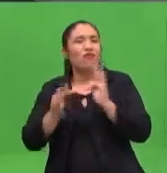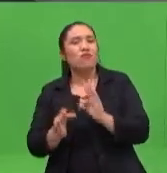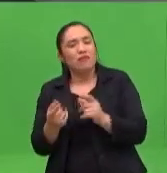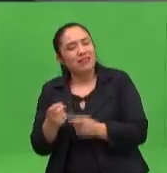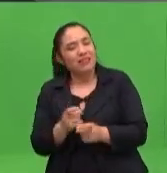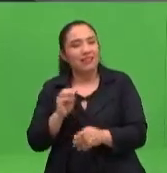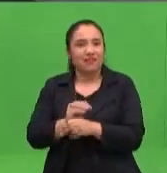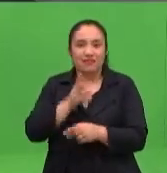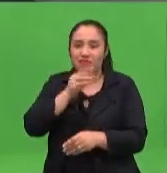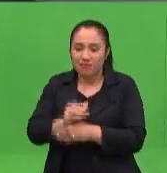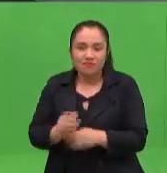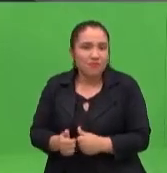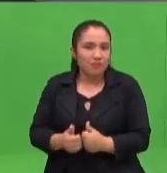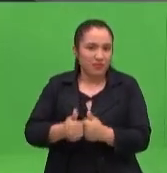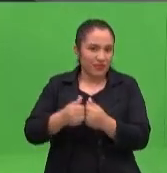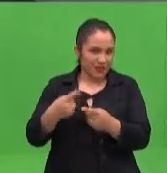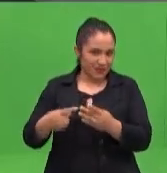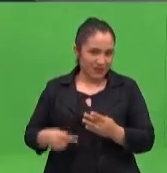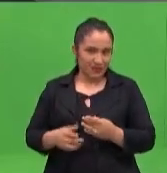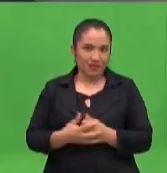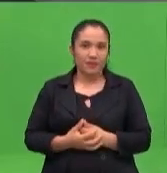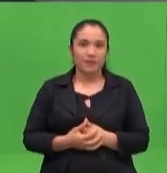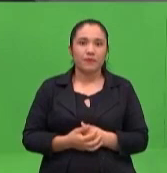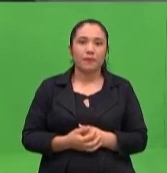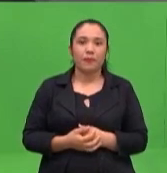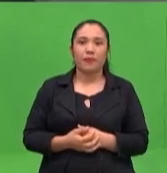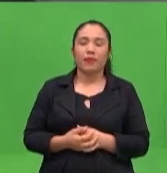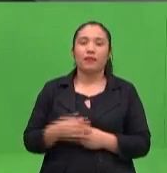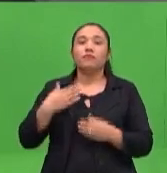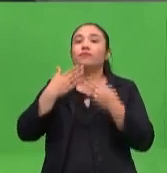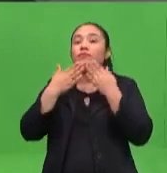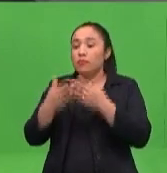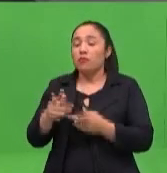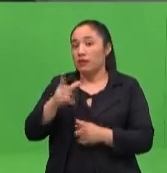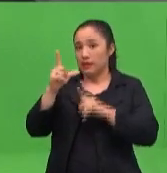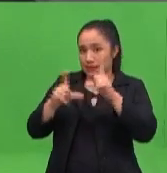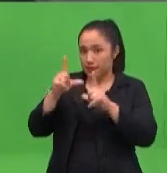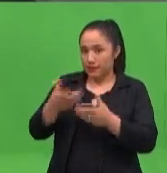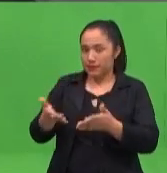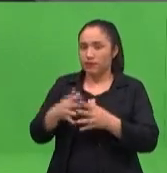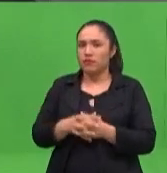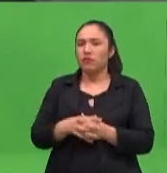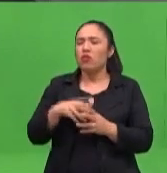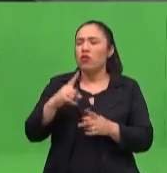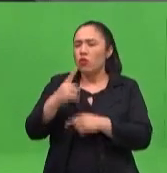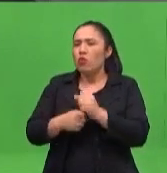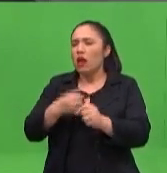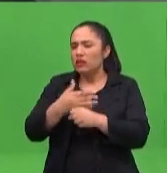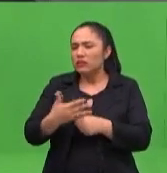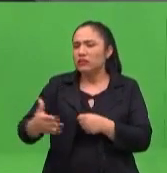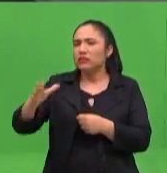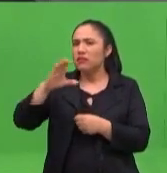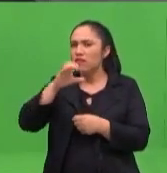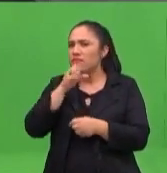también, ¿verdad? Bien, le he otra pregunta a licenciada. Nos queda todo un año por delante. ¿Cómo seguir trabajando? ver, qué